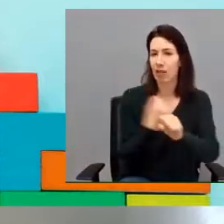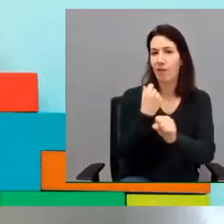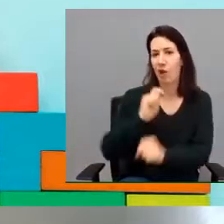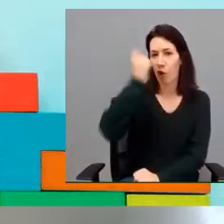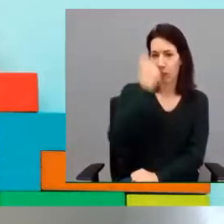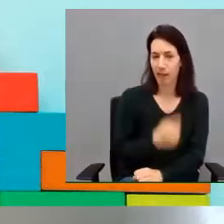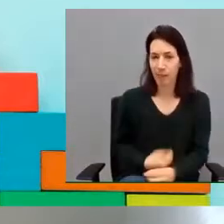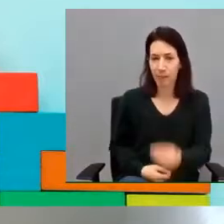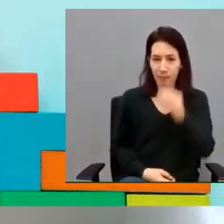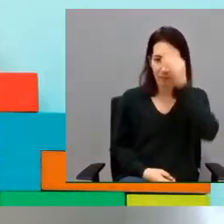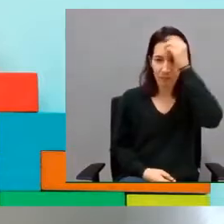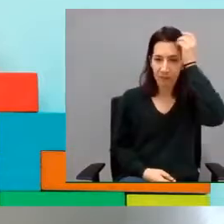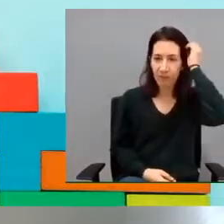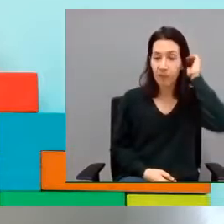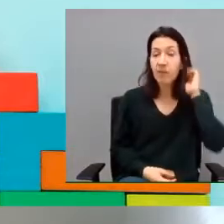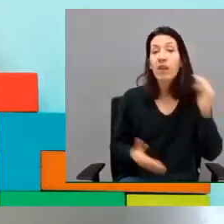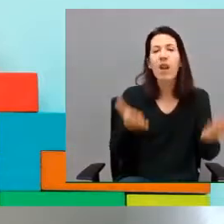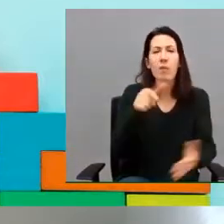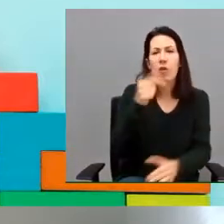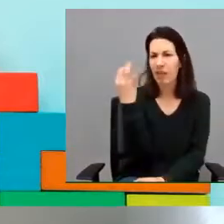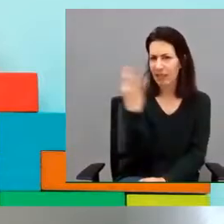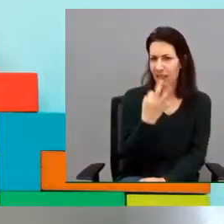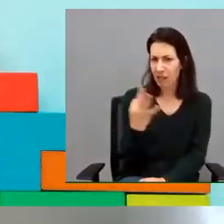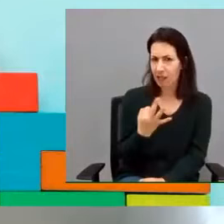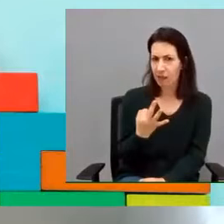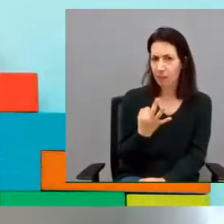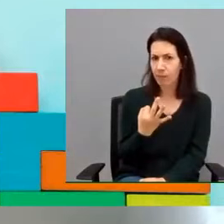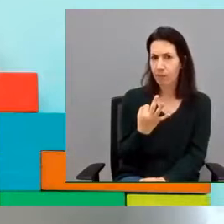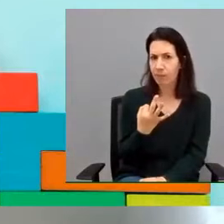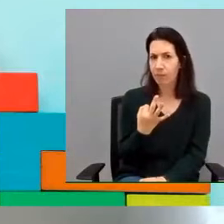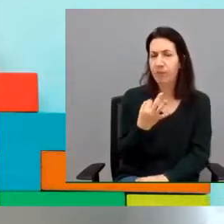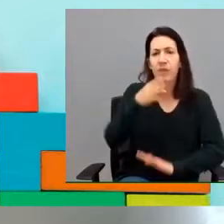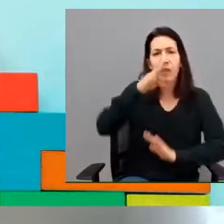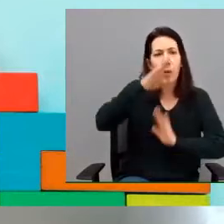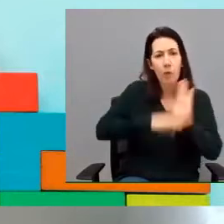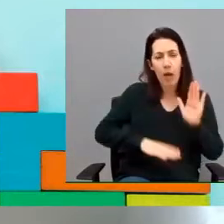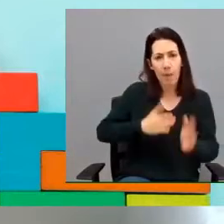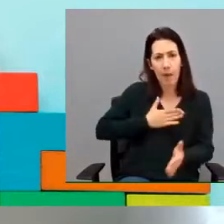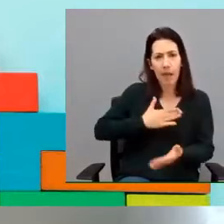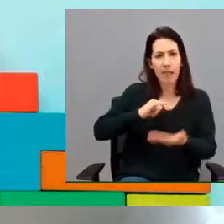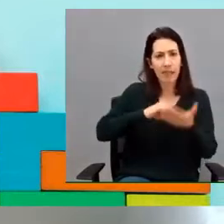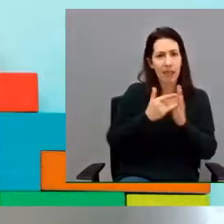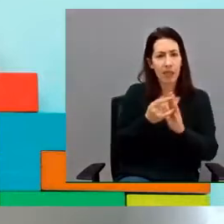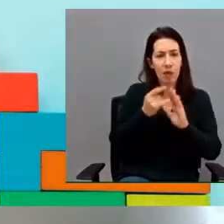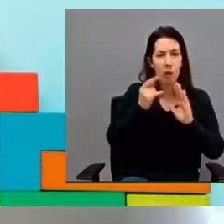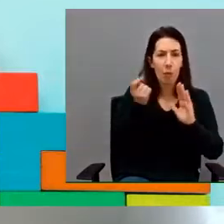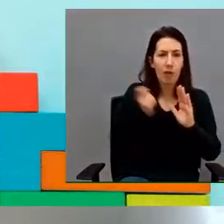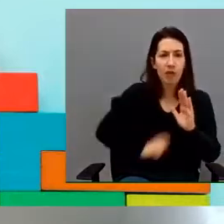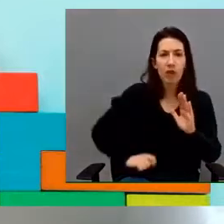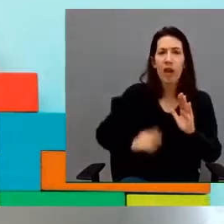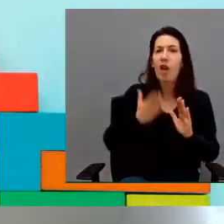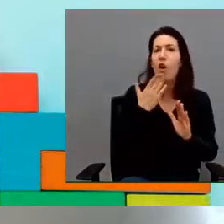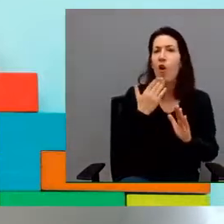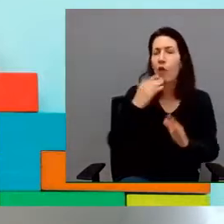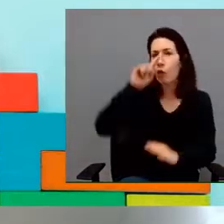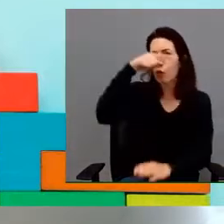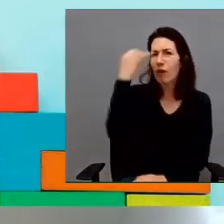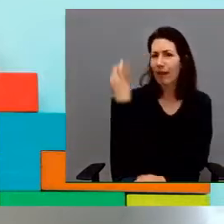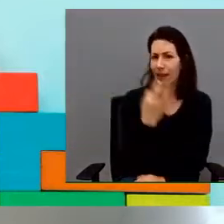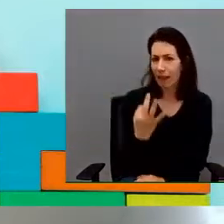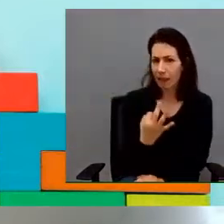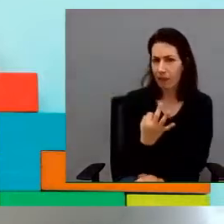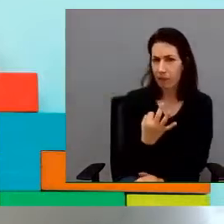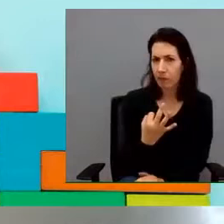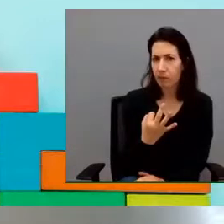Pero, ¿en qué consiste el programa de técnico profesional en la OSEA de Cultura? Consiste en